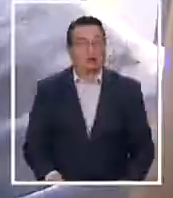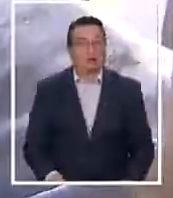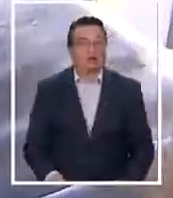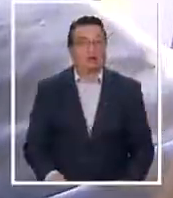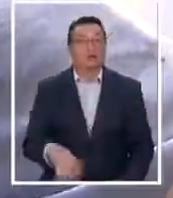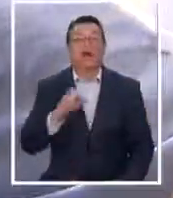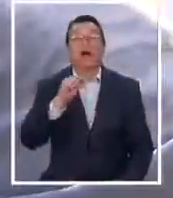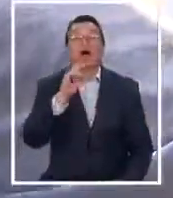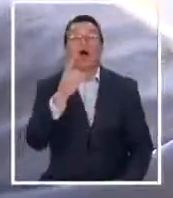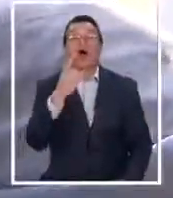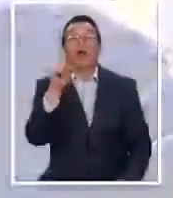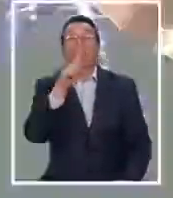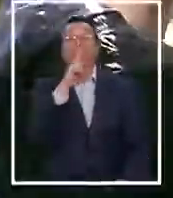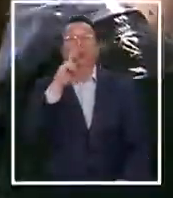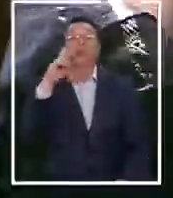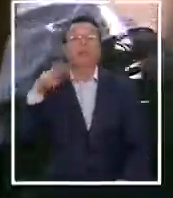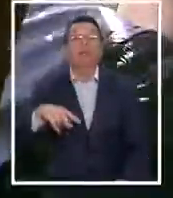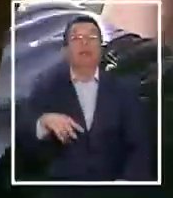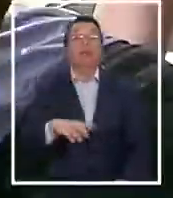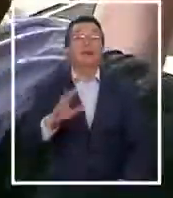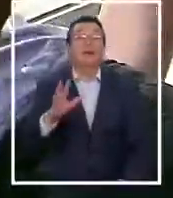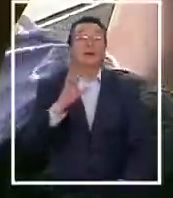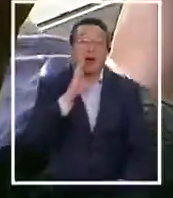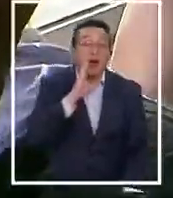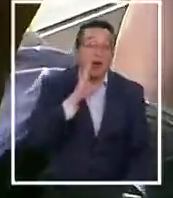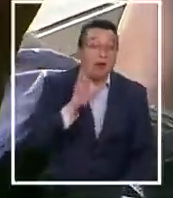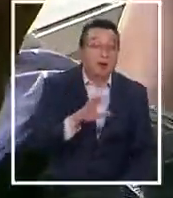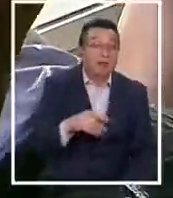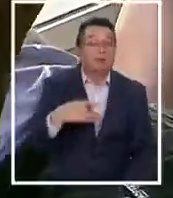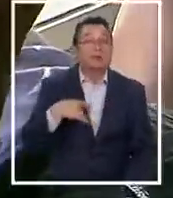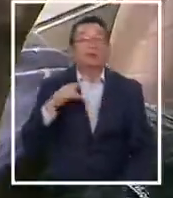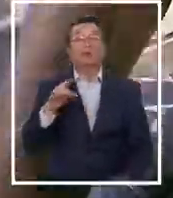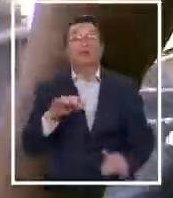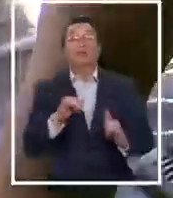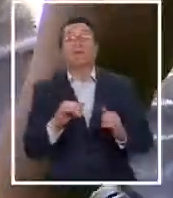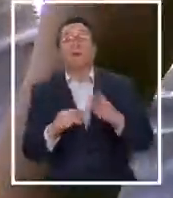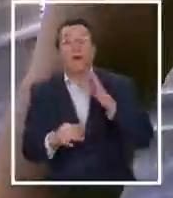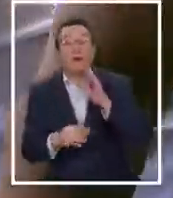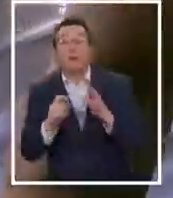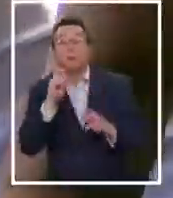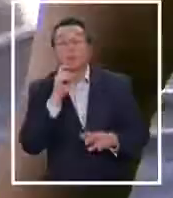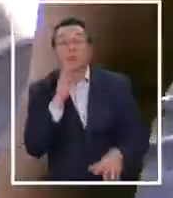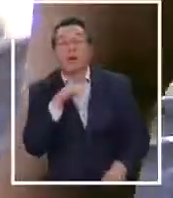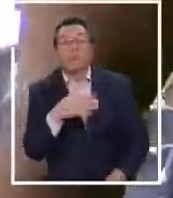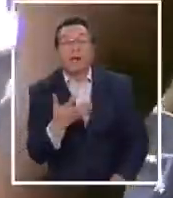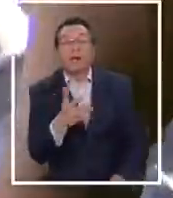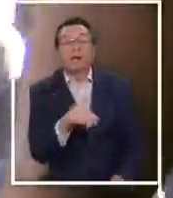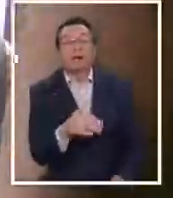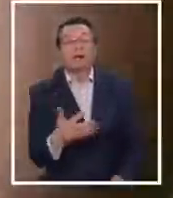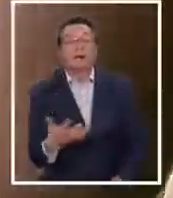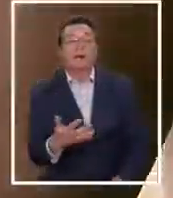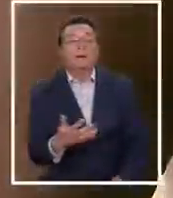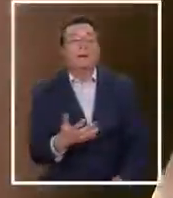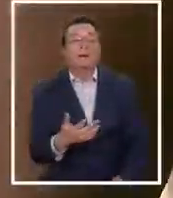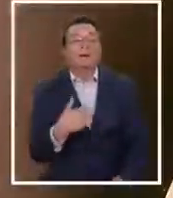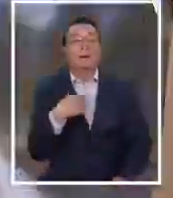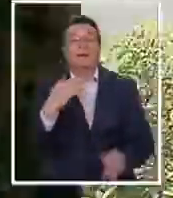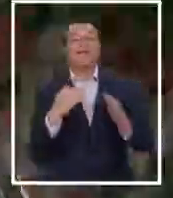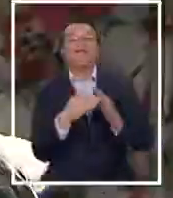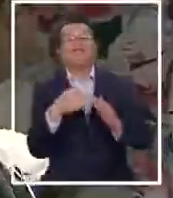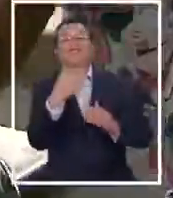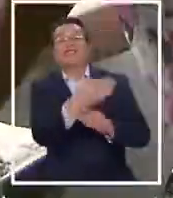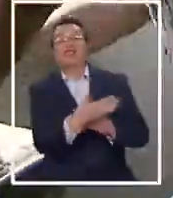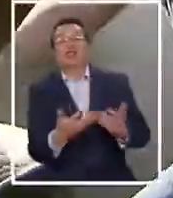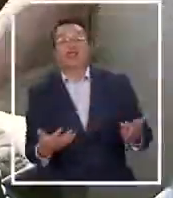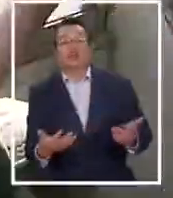¡Aguate! O sea, hay que llamarme. Es la única forma. ¿De qué estás llamando, Don Luca? Al vecino.